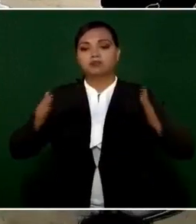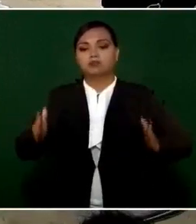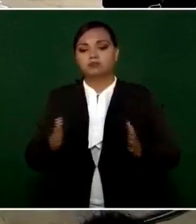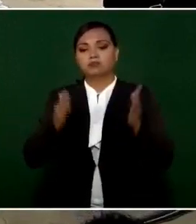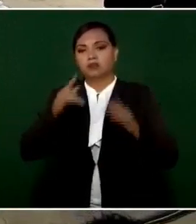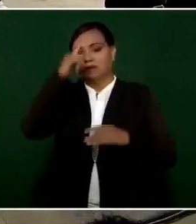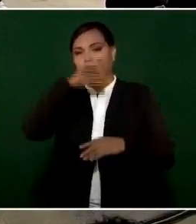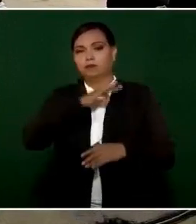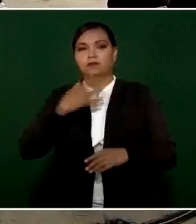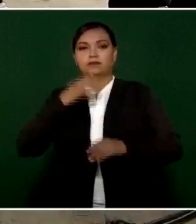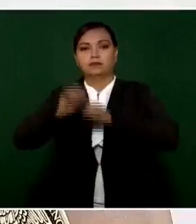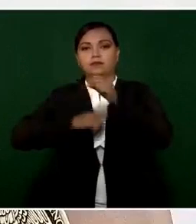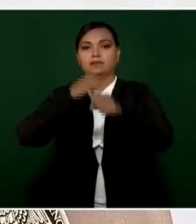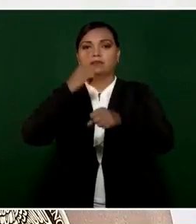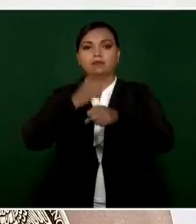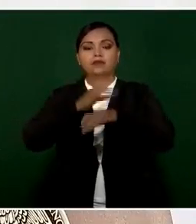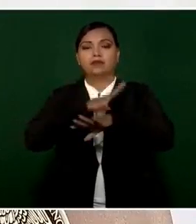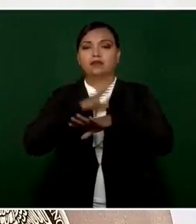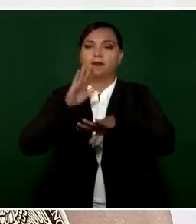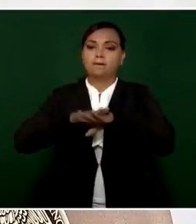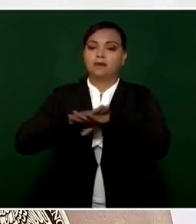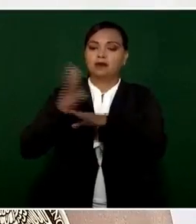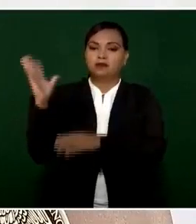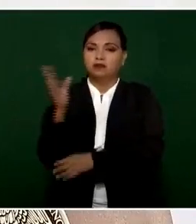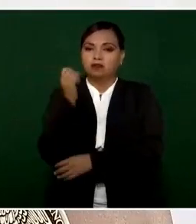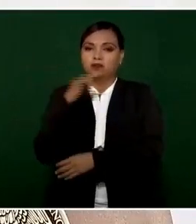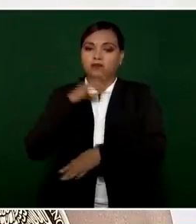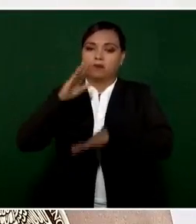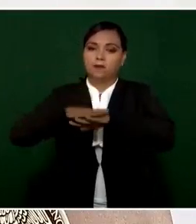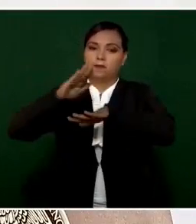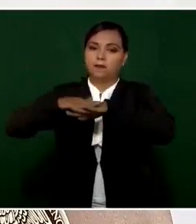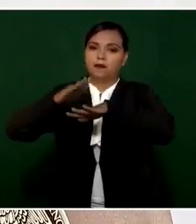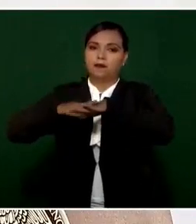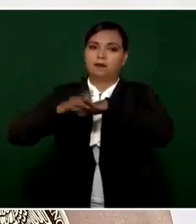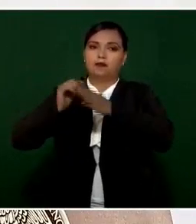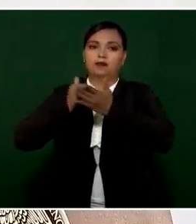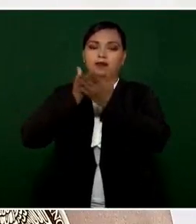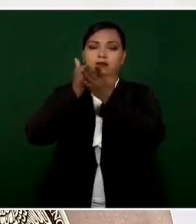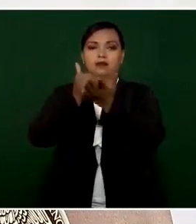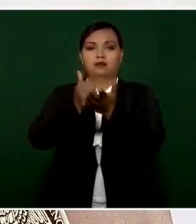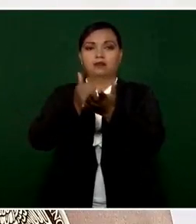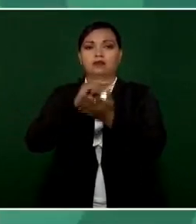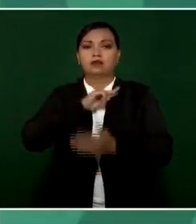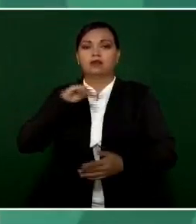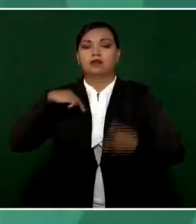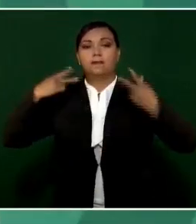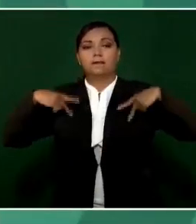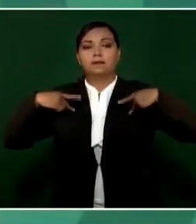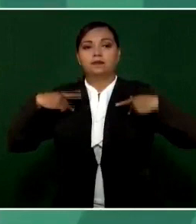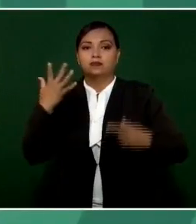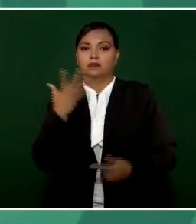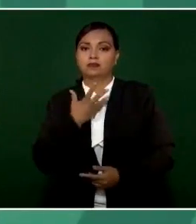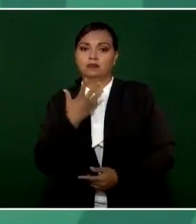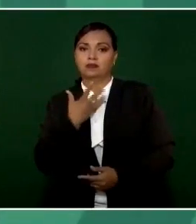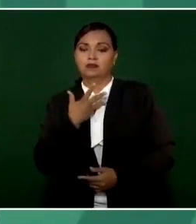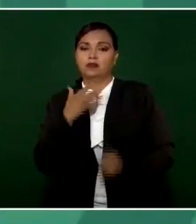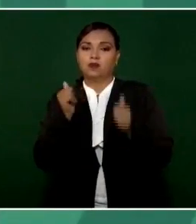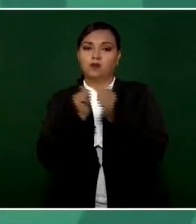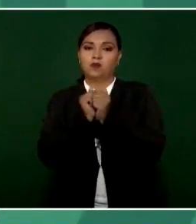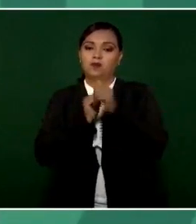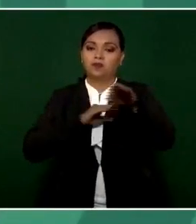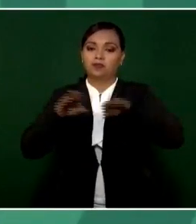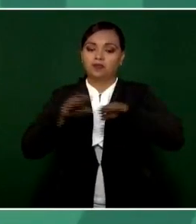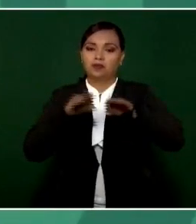concretar oportunidades y alinear esfuerzos que multipliquen los beneficios que nuestra gente recibe a través de